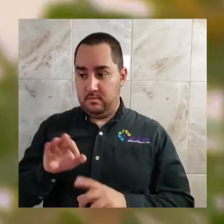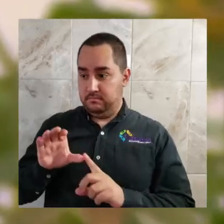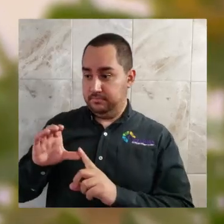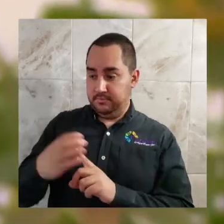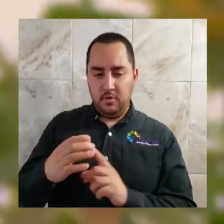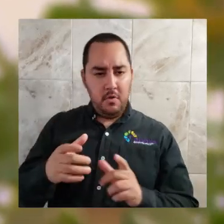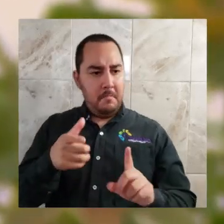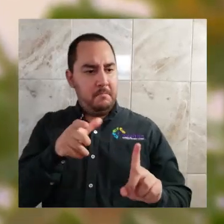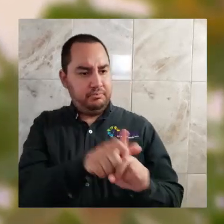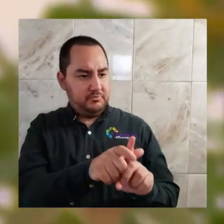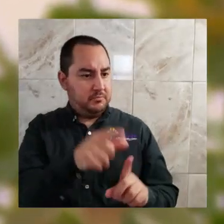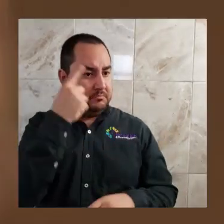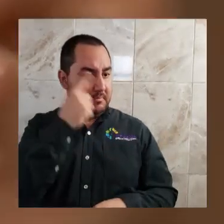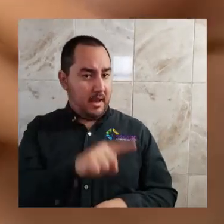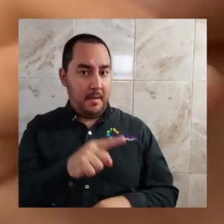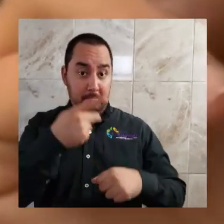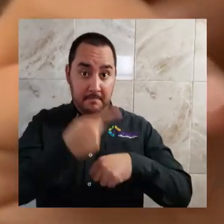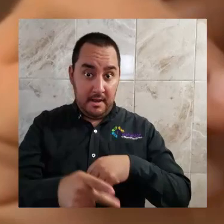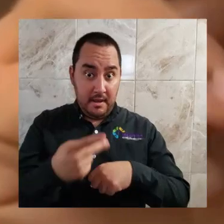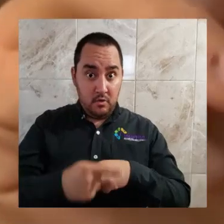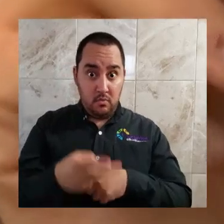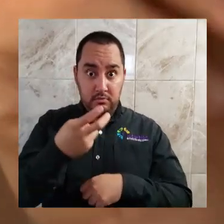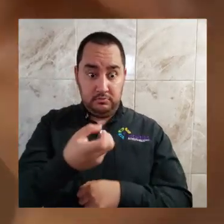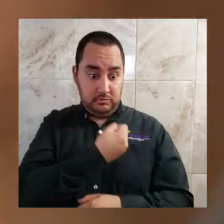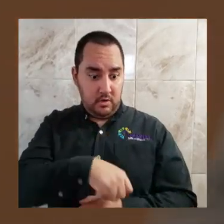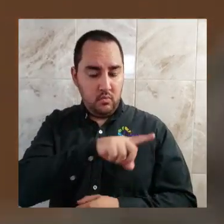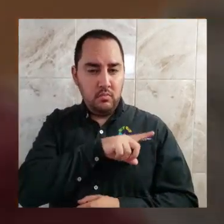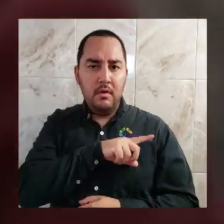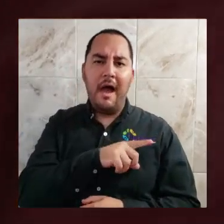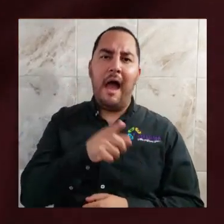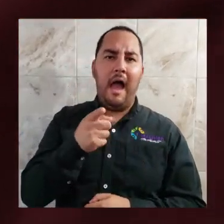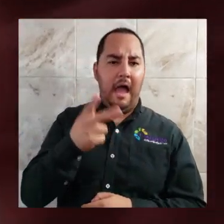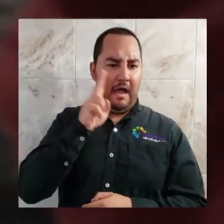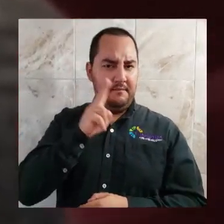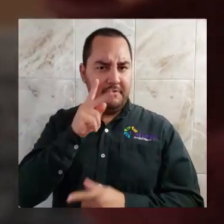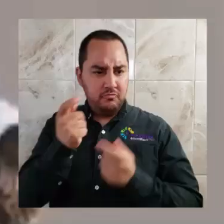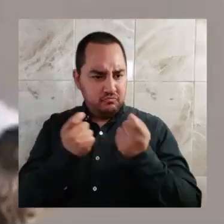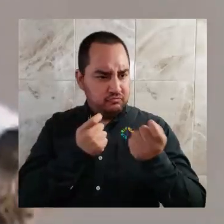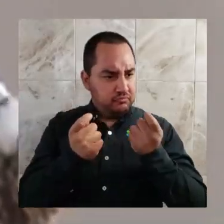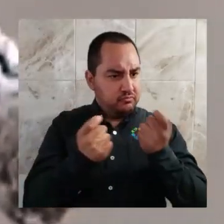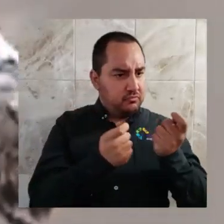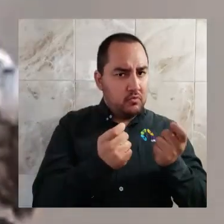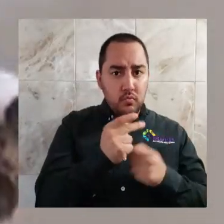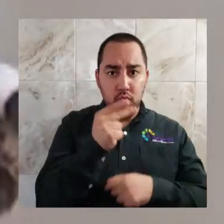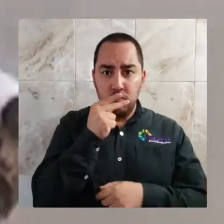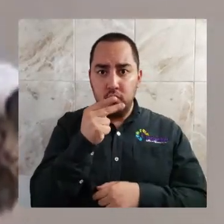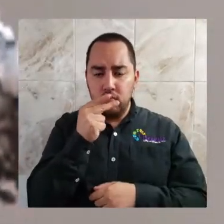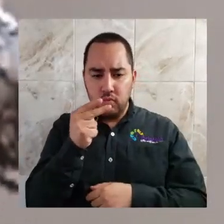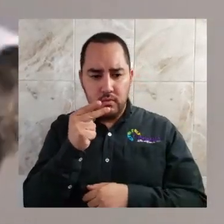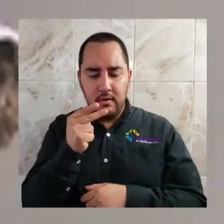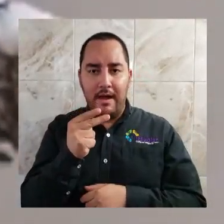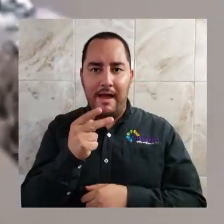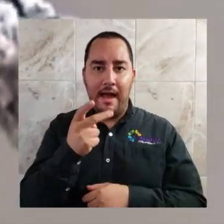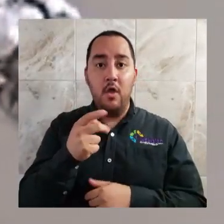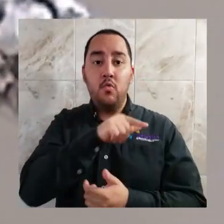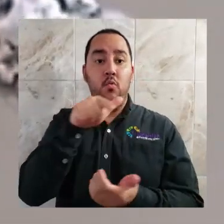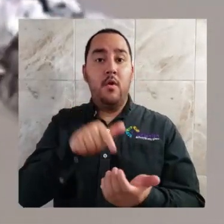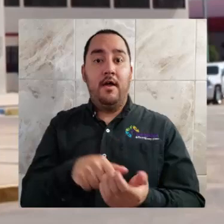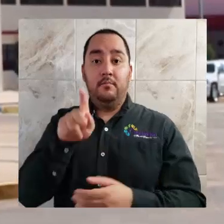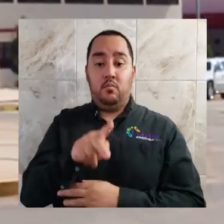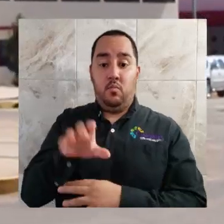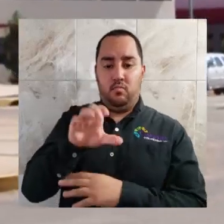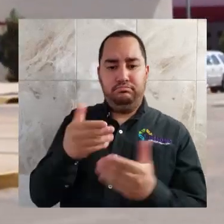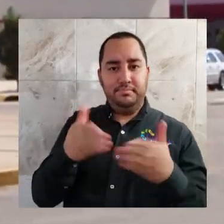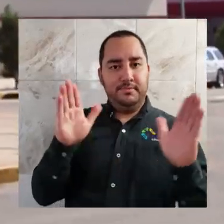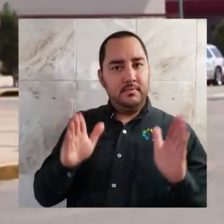contra Riesgos Sanitarios ha realizado una gran labor en torno al control del tabaco en espacios públicos, a la que